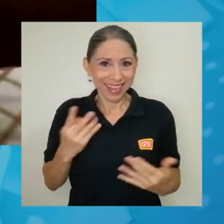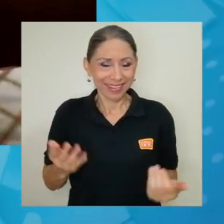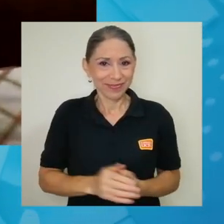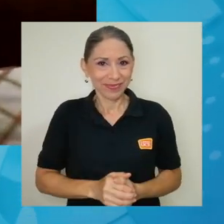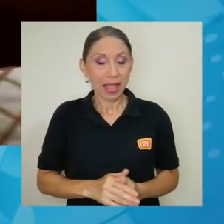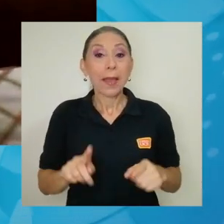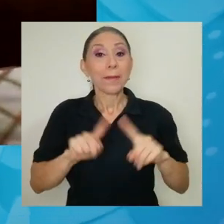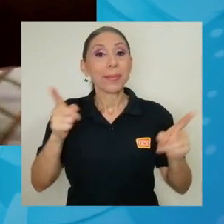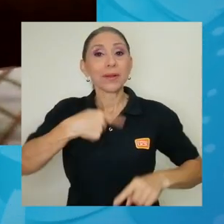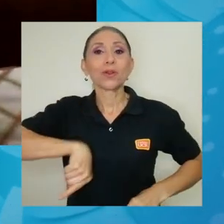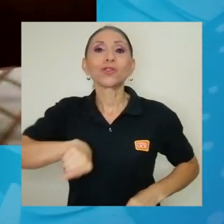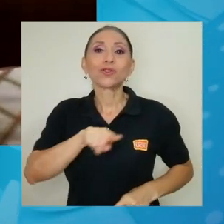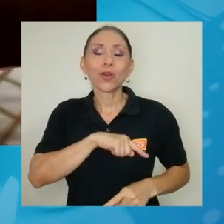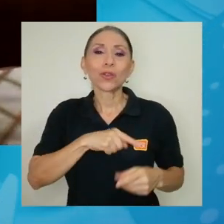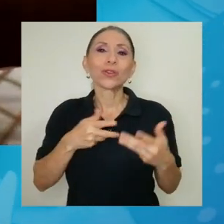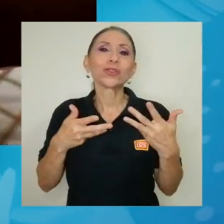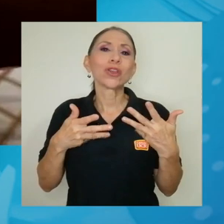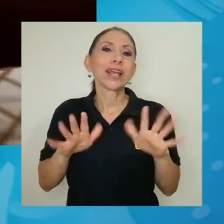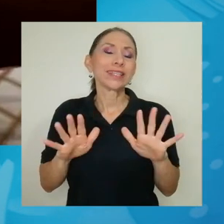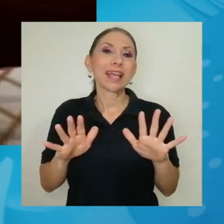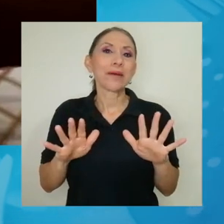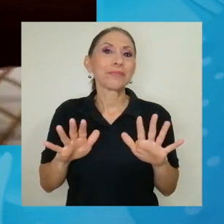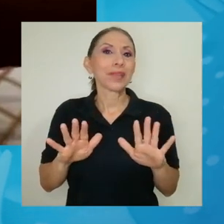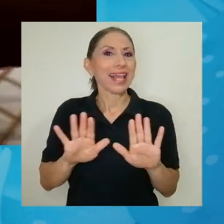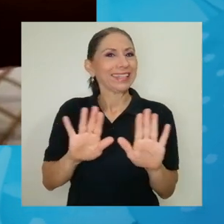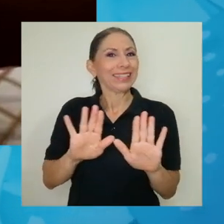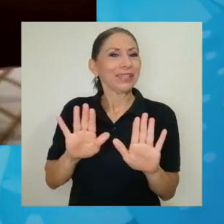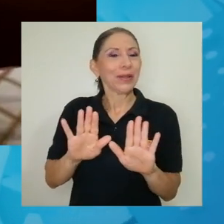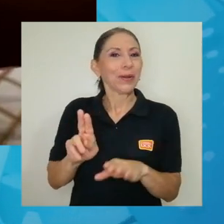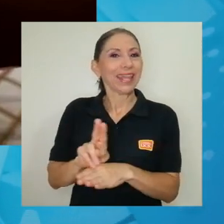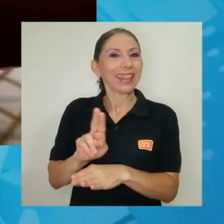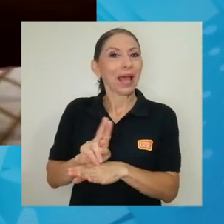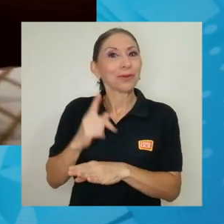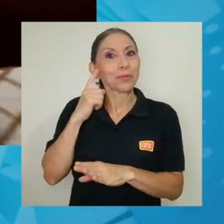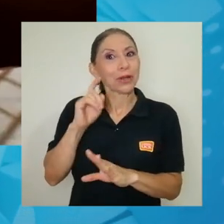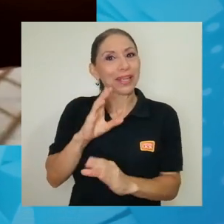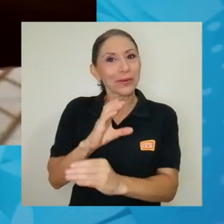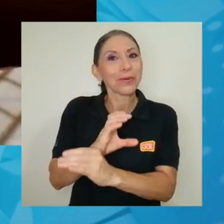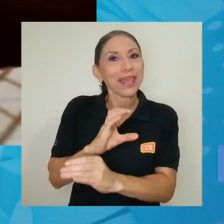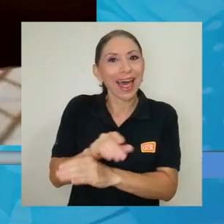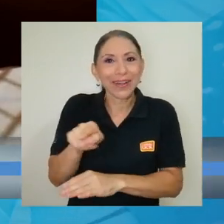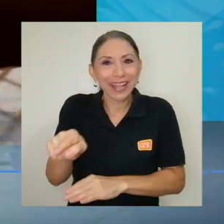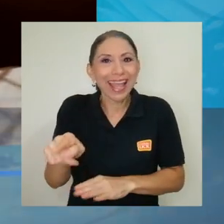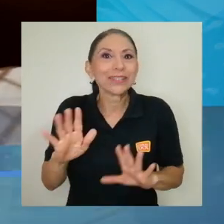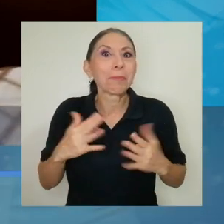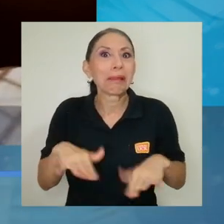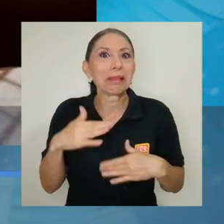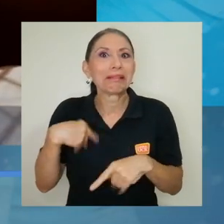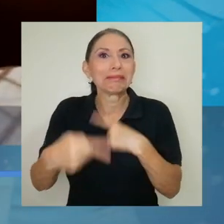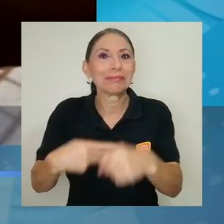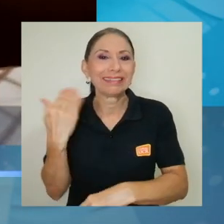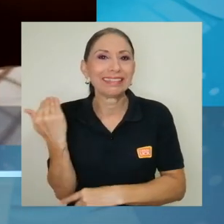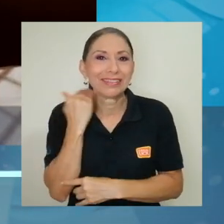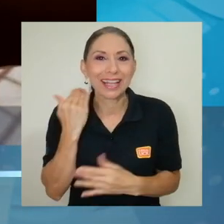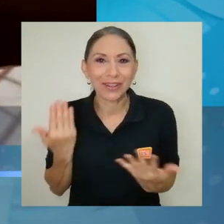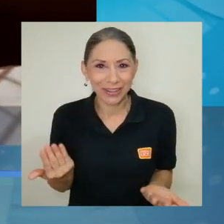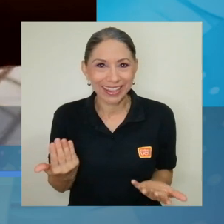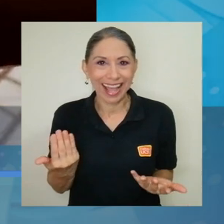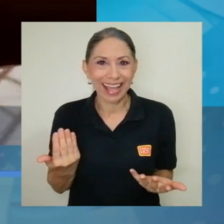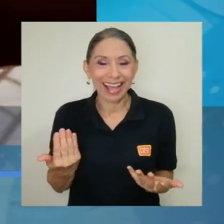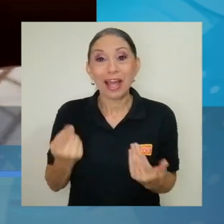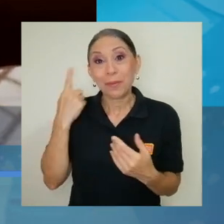¿verdad? Pero nosotros lo quitamos, porque cuidado que eso más bien era una torta, ¿verdad?